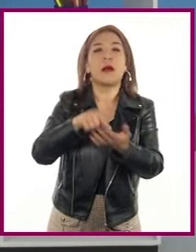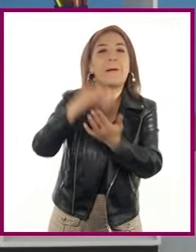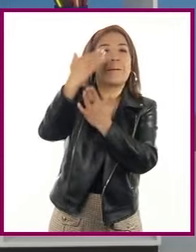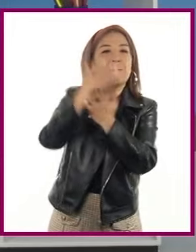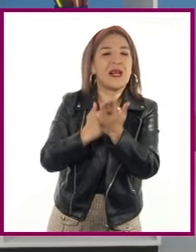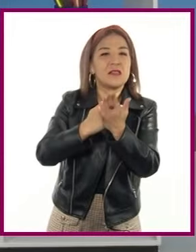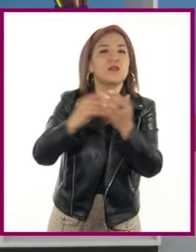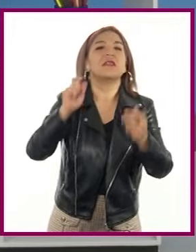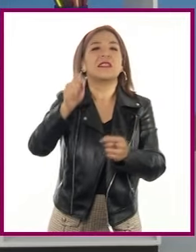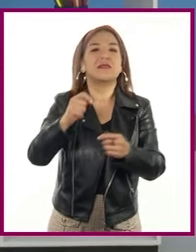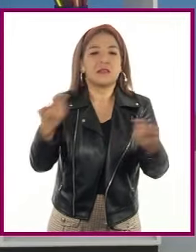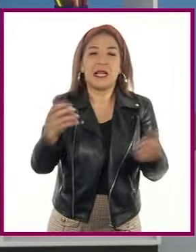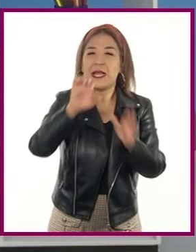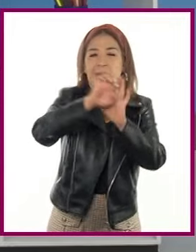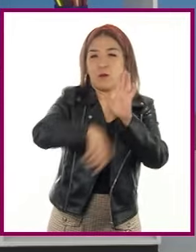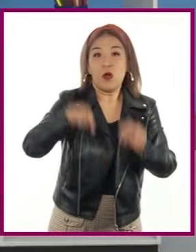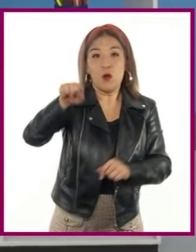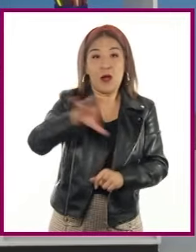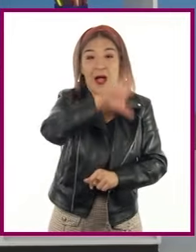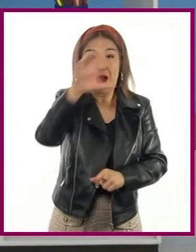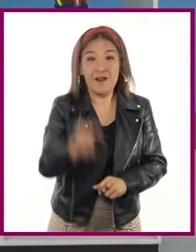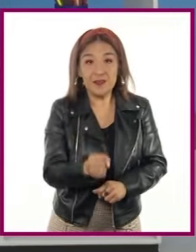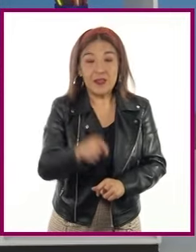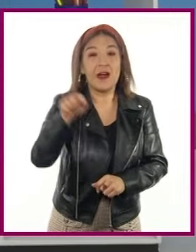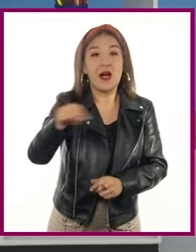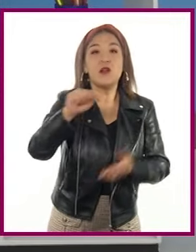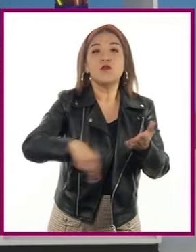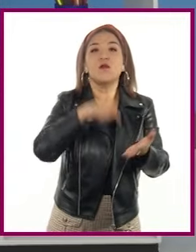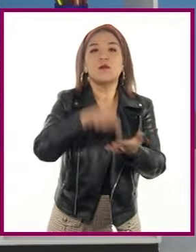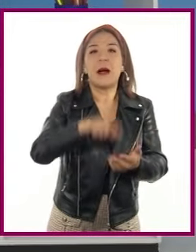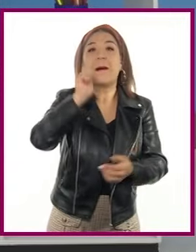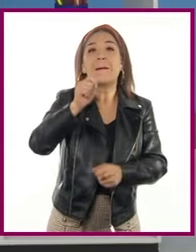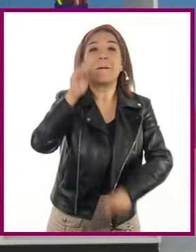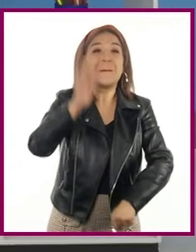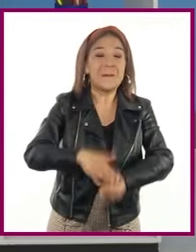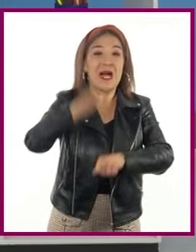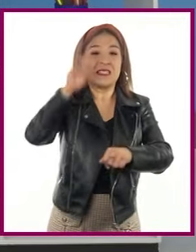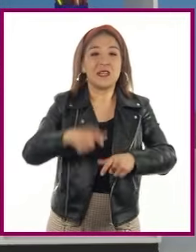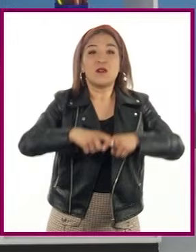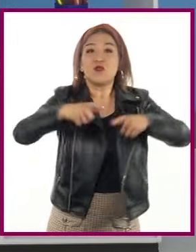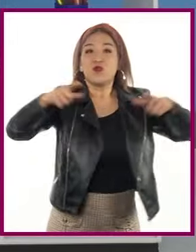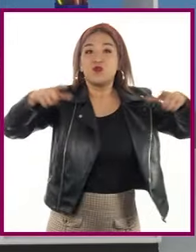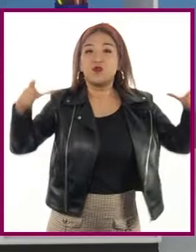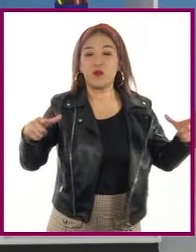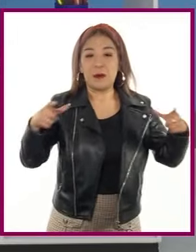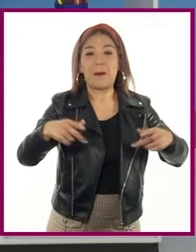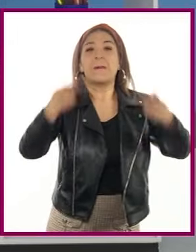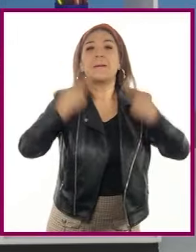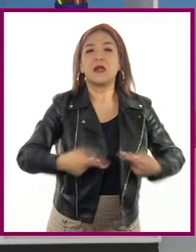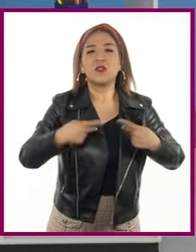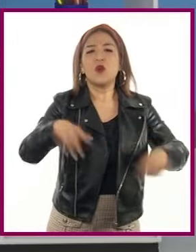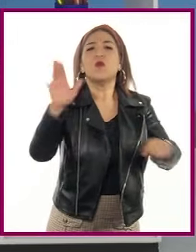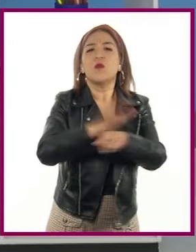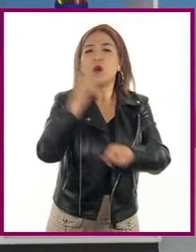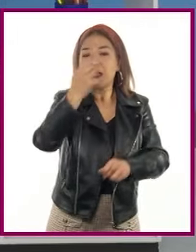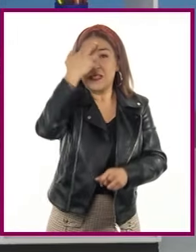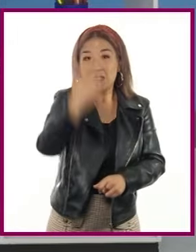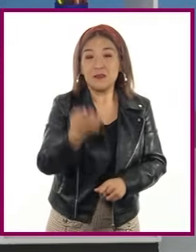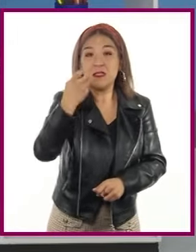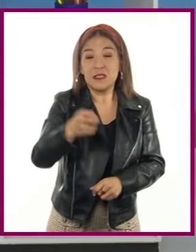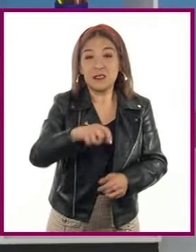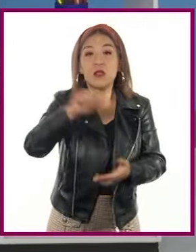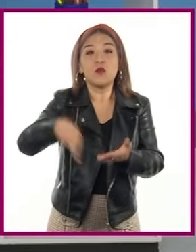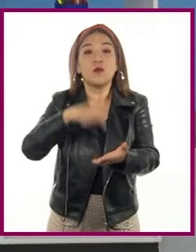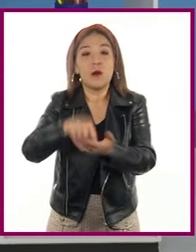Por ejemplo, África será el continente donde se presenta el mayor crecimiento demográfico, dado que la mayoría de los países